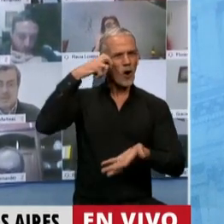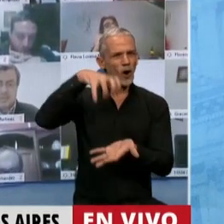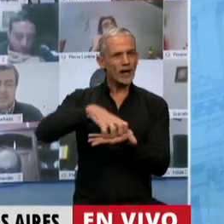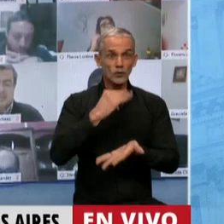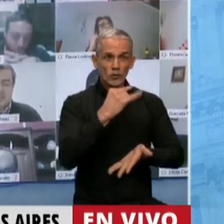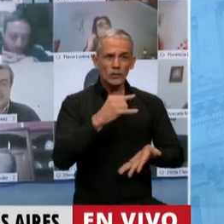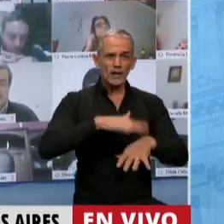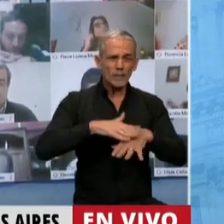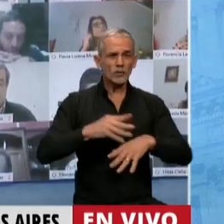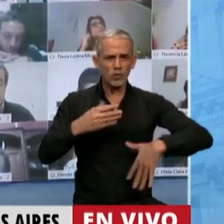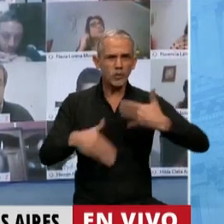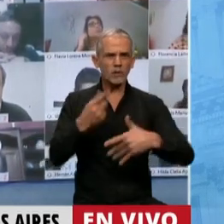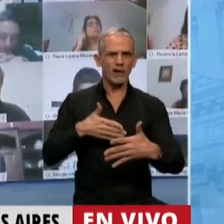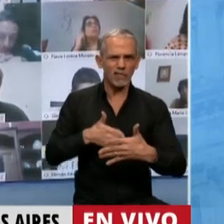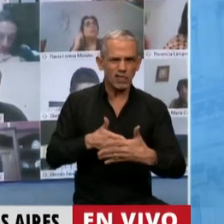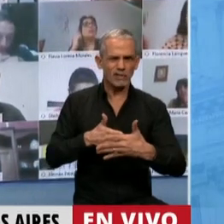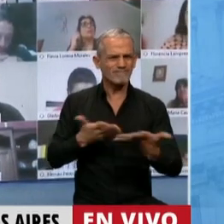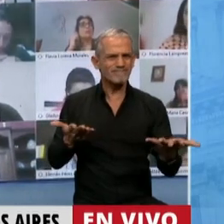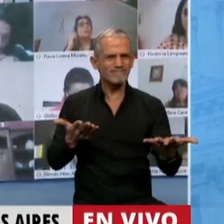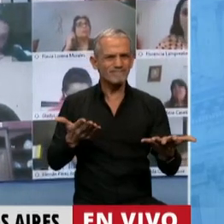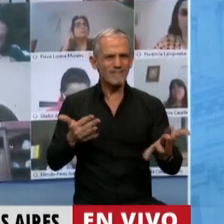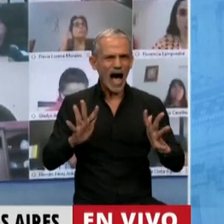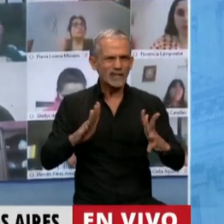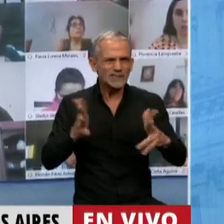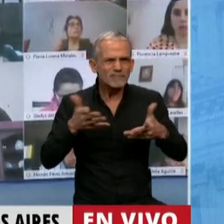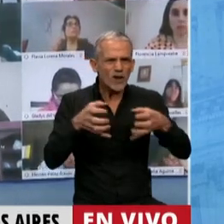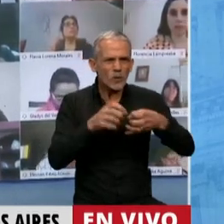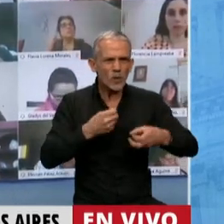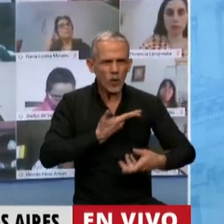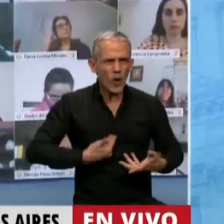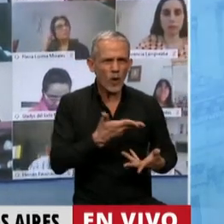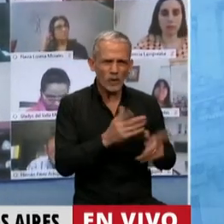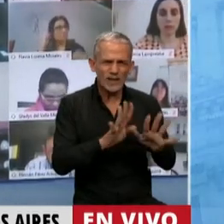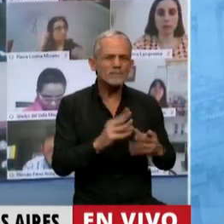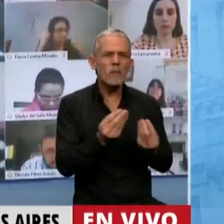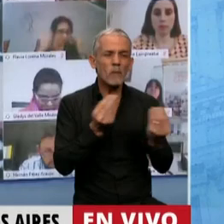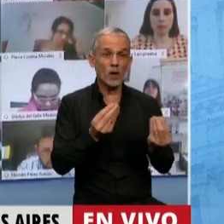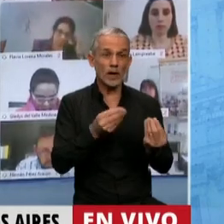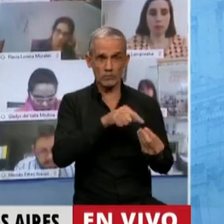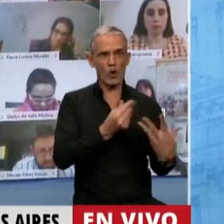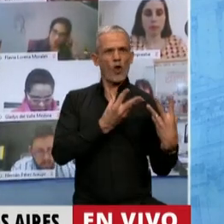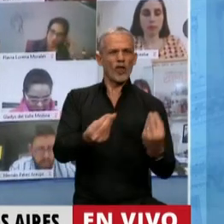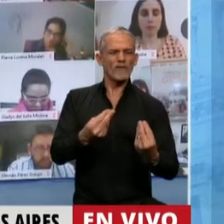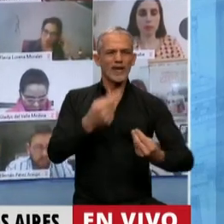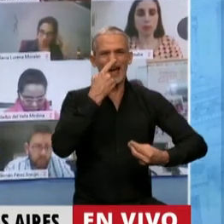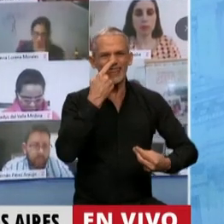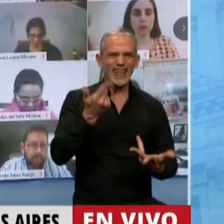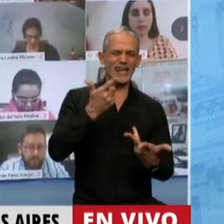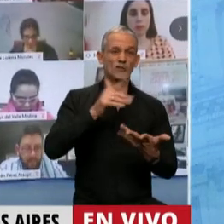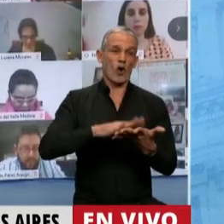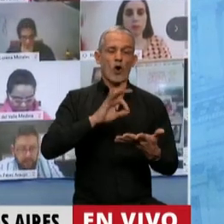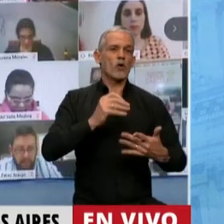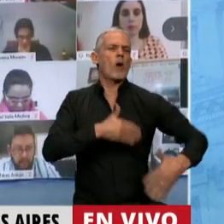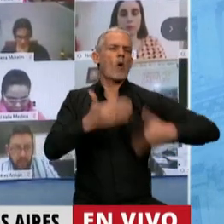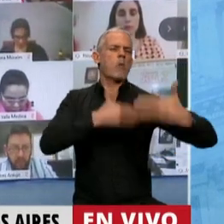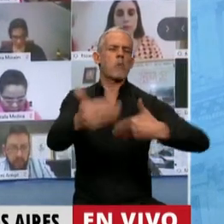Indudablemente este empantanamiento en el que se han colocado no tiene que ver tampoco con que defiendan intereses o grandes medidas